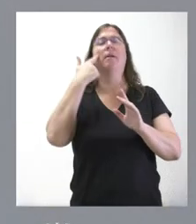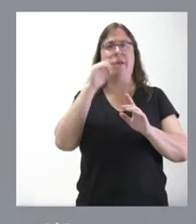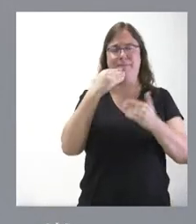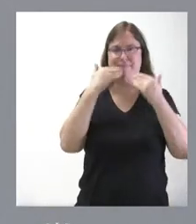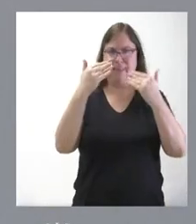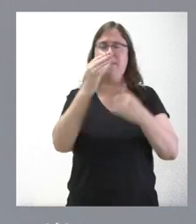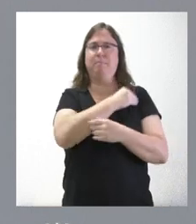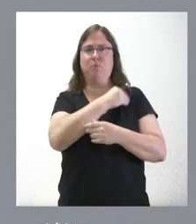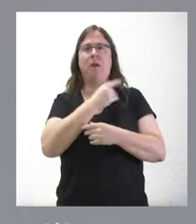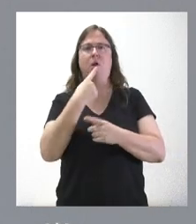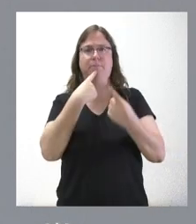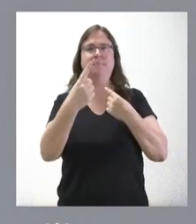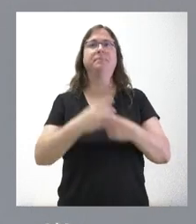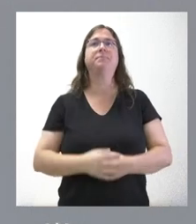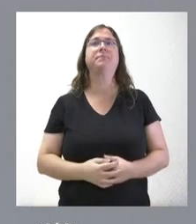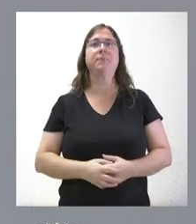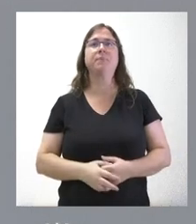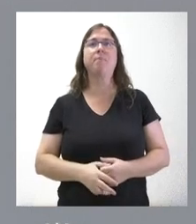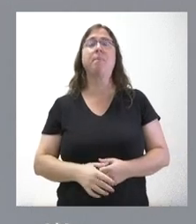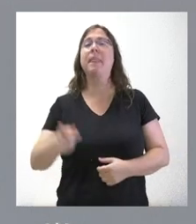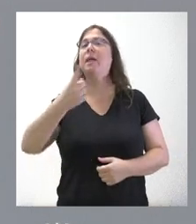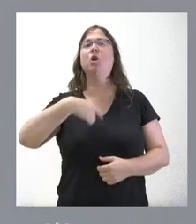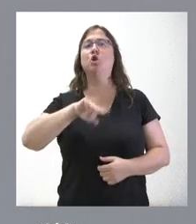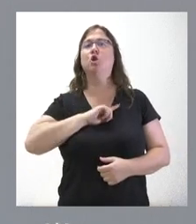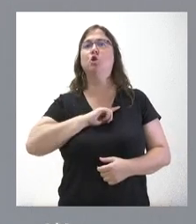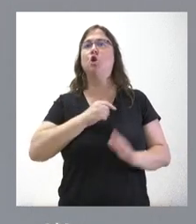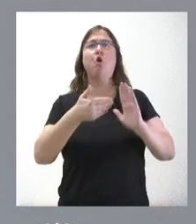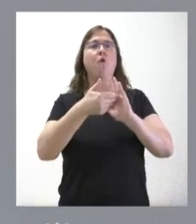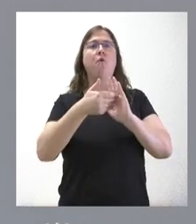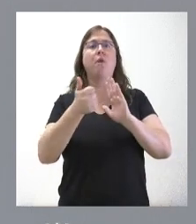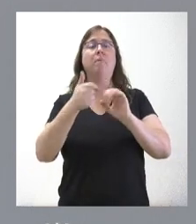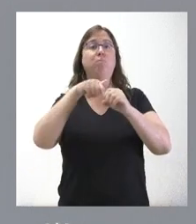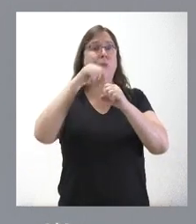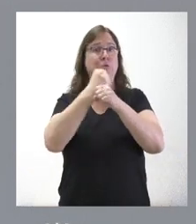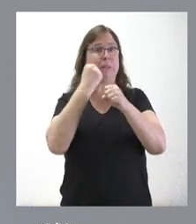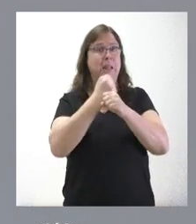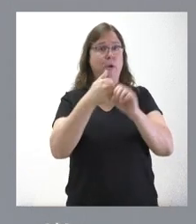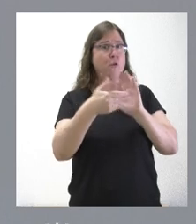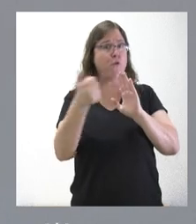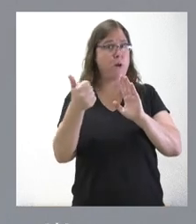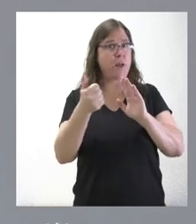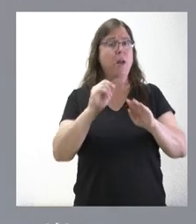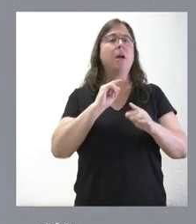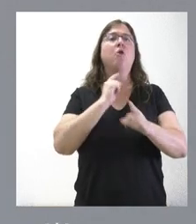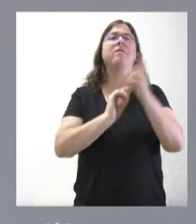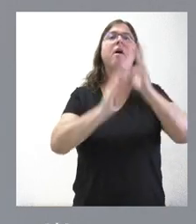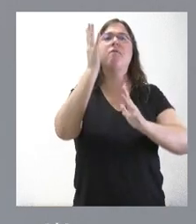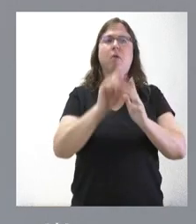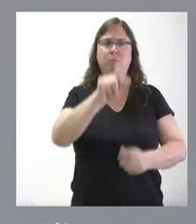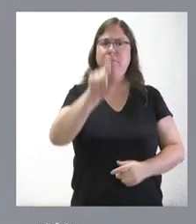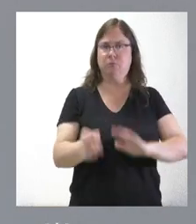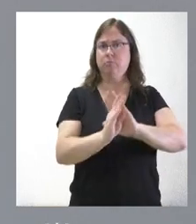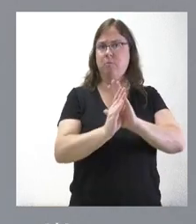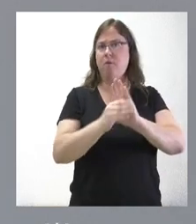en los asuntos que usted plantea. Nosotros no vamos a eliminar puestos de trabajo en materia del operativo de extinción de incendios. Todo lo contrario.